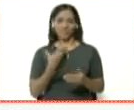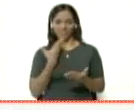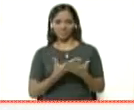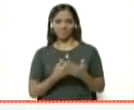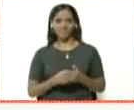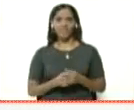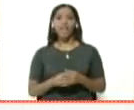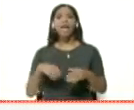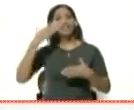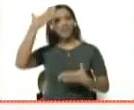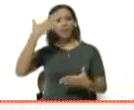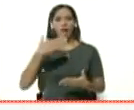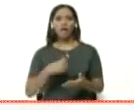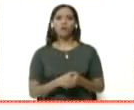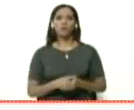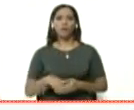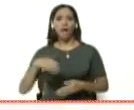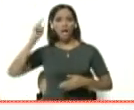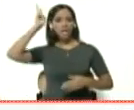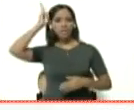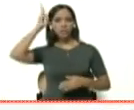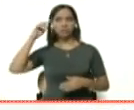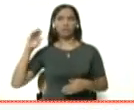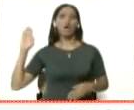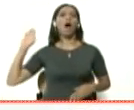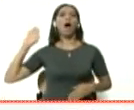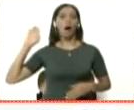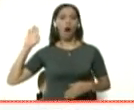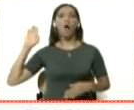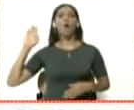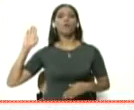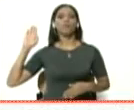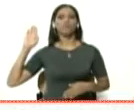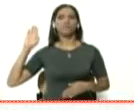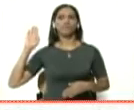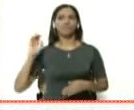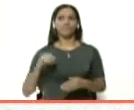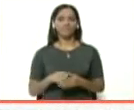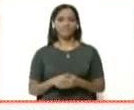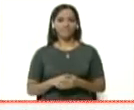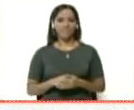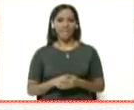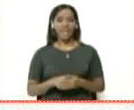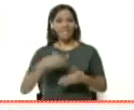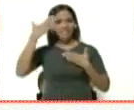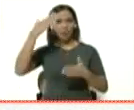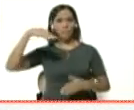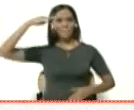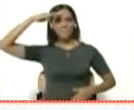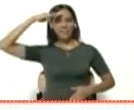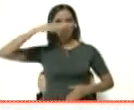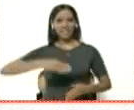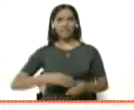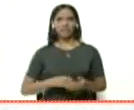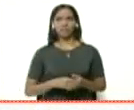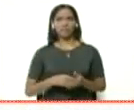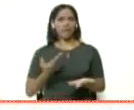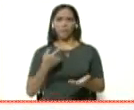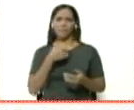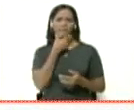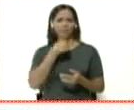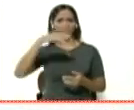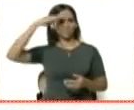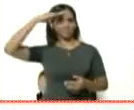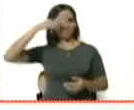Ese saludo apache. Apache es, como decían los apaches. Ok. El saludo militar, ese creo que a todo el mundo se lo sabe. Ese es el más